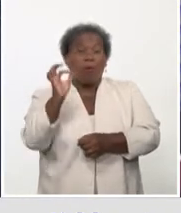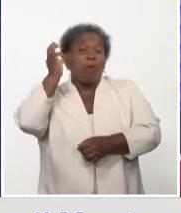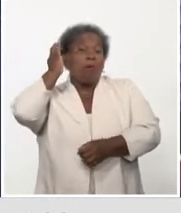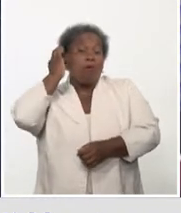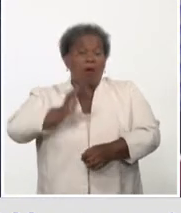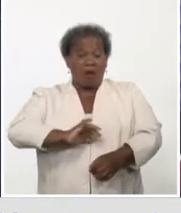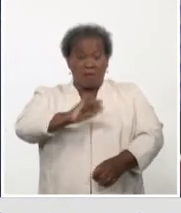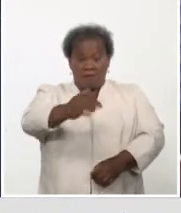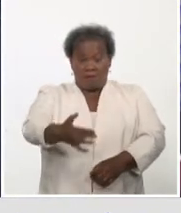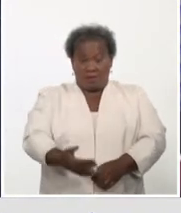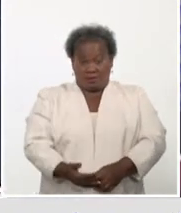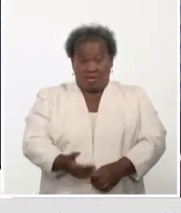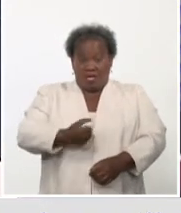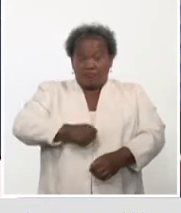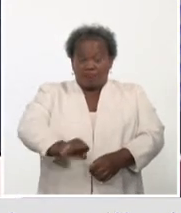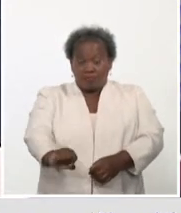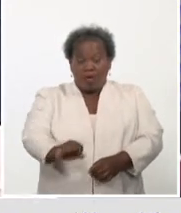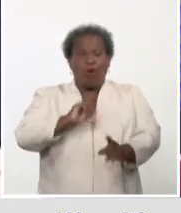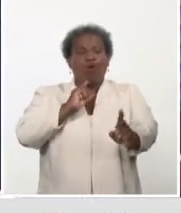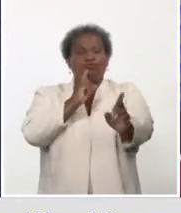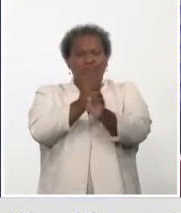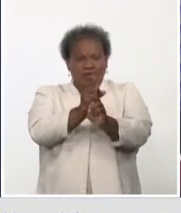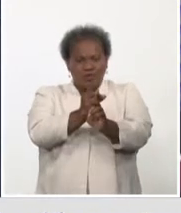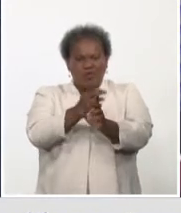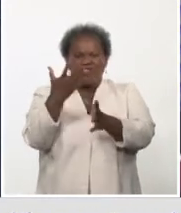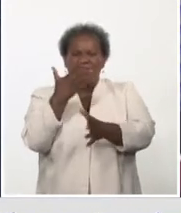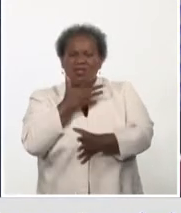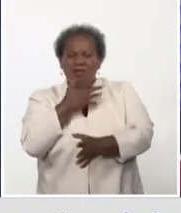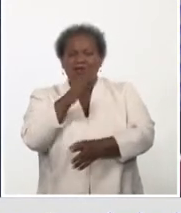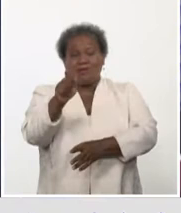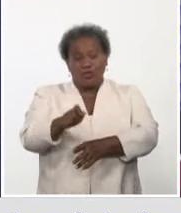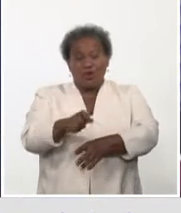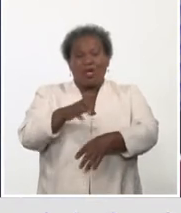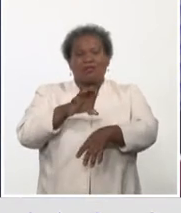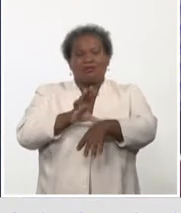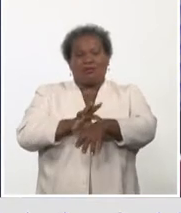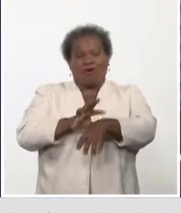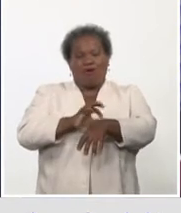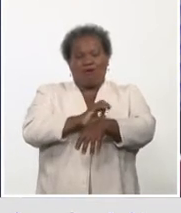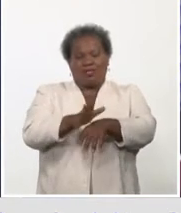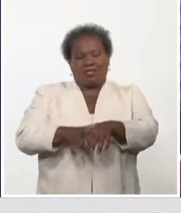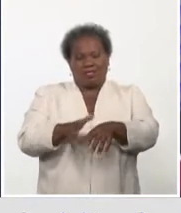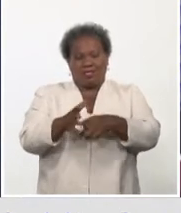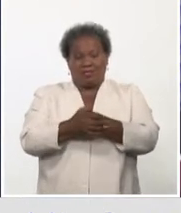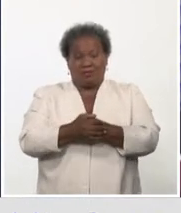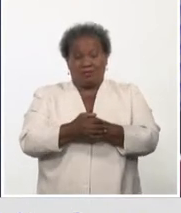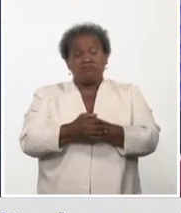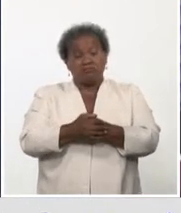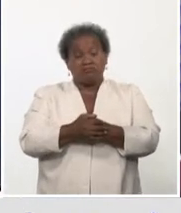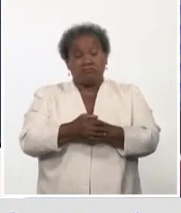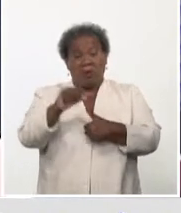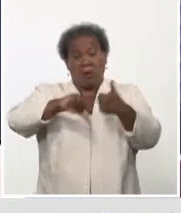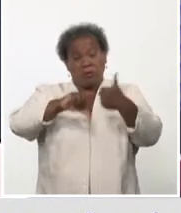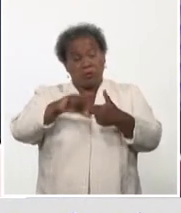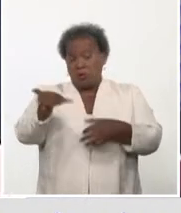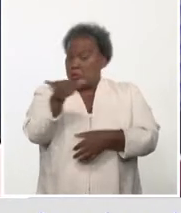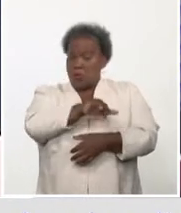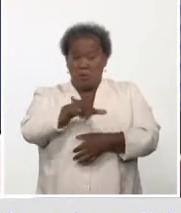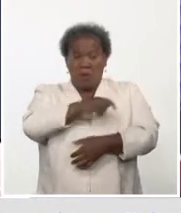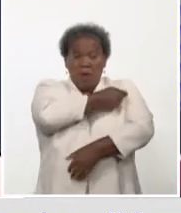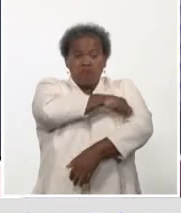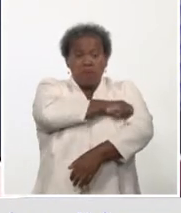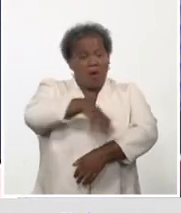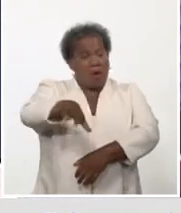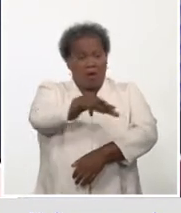enfermado ha sido contacto con personas que han tenido la enfermedad. Es decir, el comportamiento es igual, lo que insistimos,